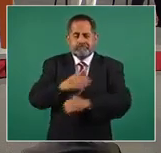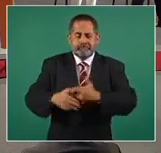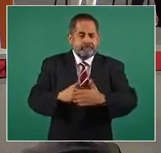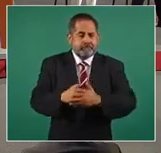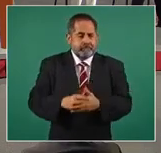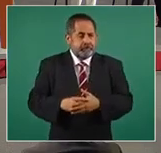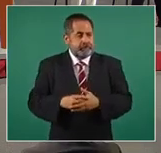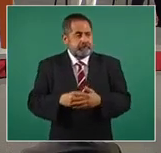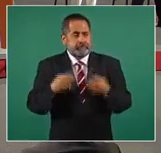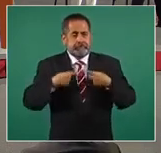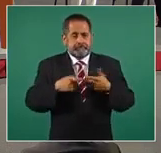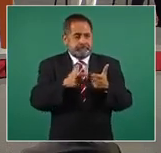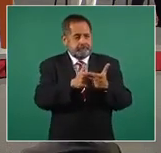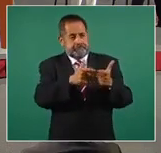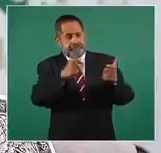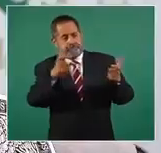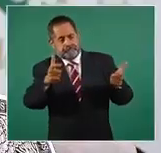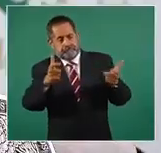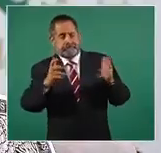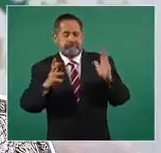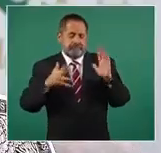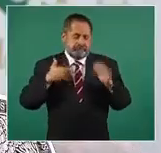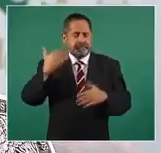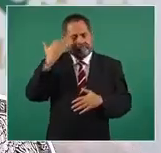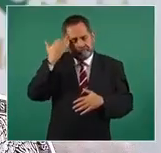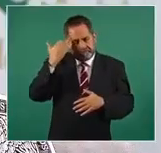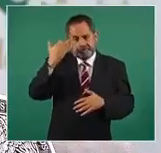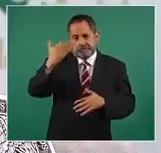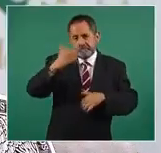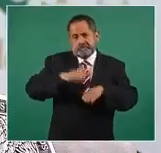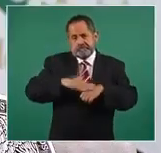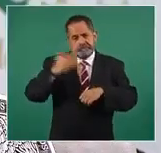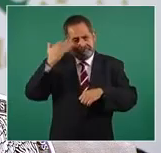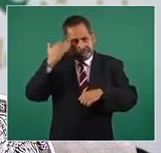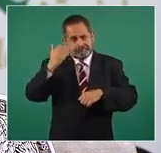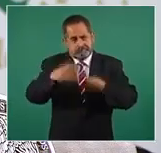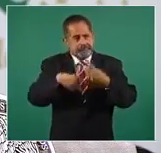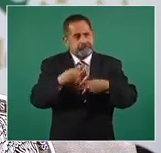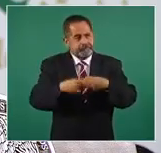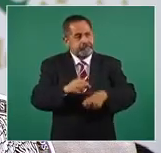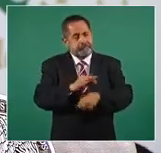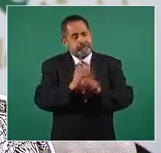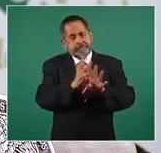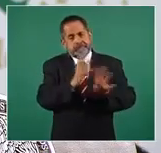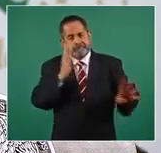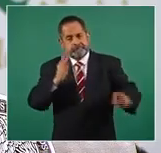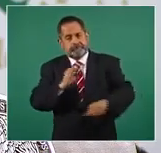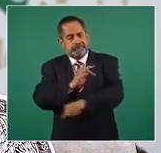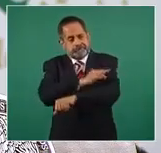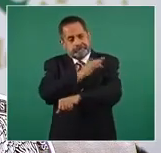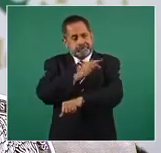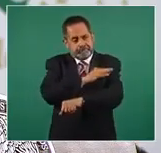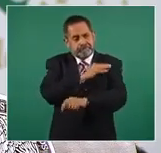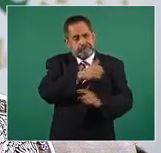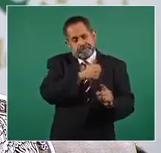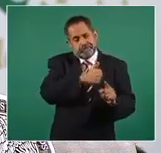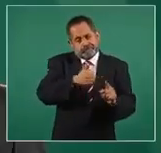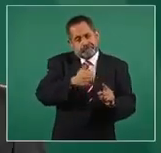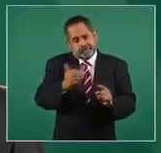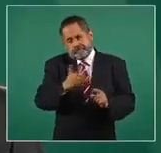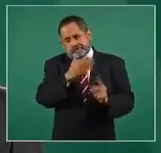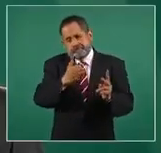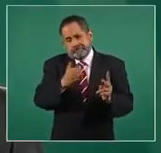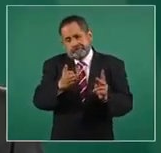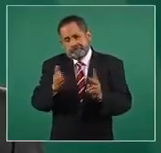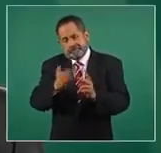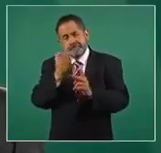de mayor tamaño, el tiempo que lleva esto, el tiempo de ir vacunando cada categoría o cada grupo de edad, es